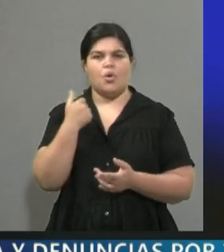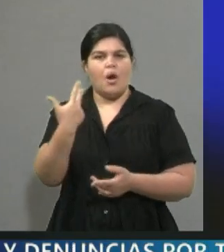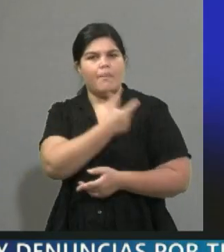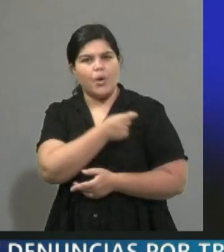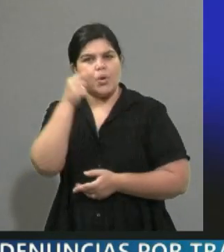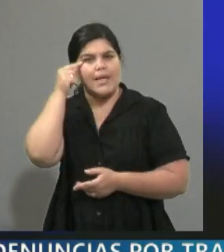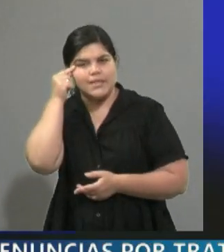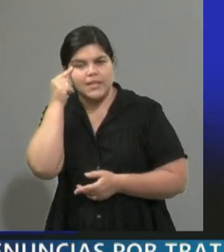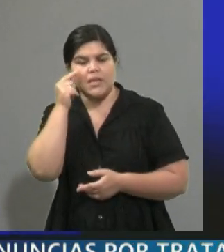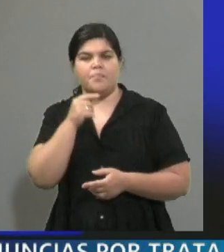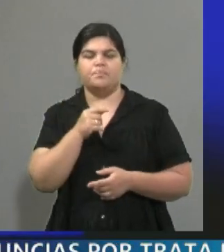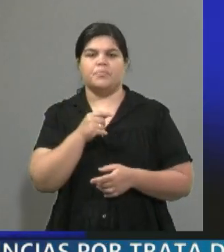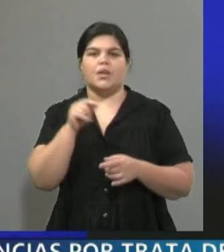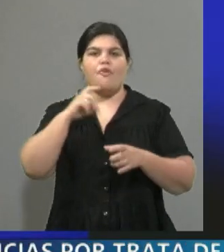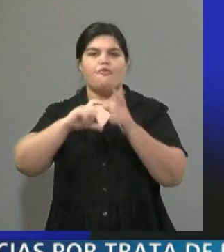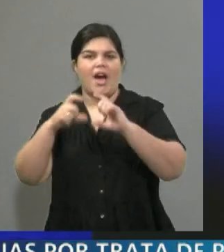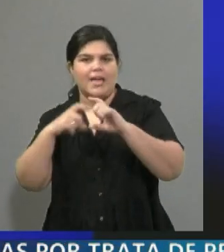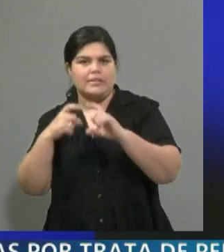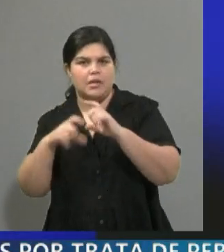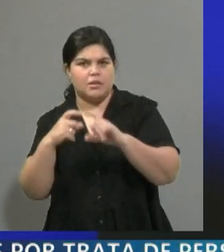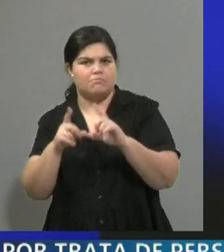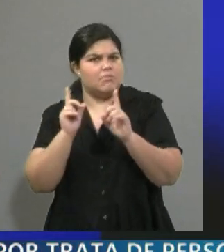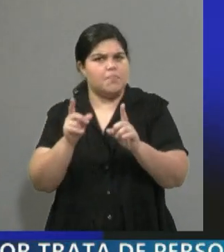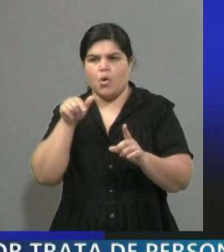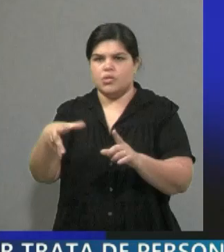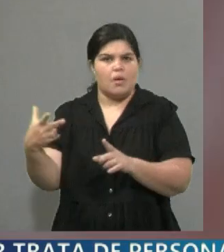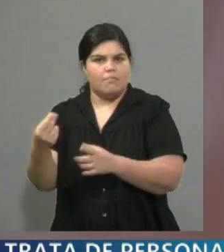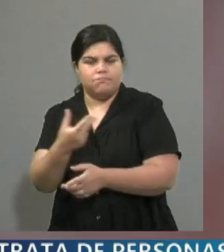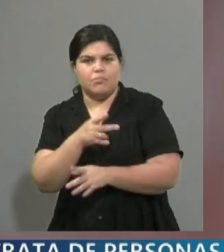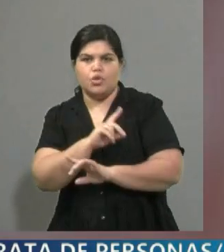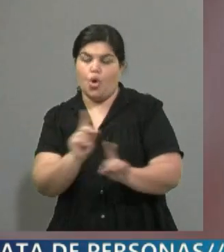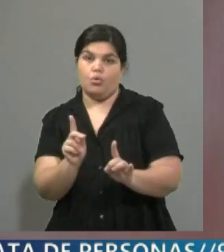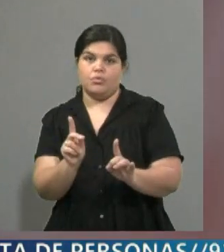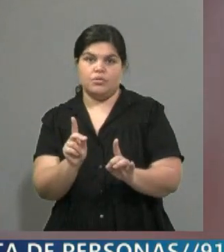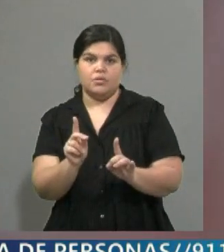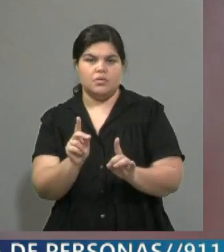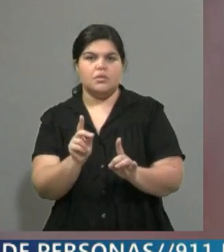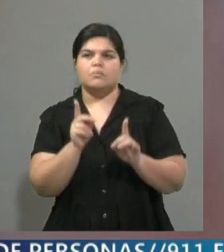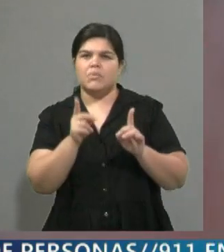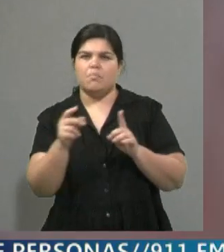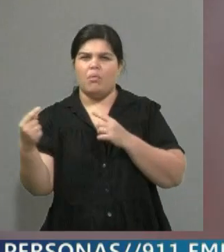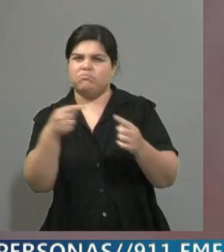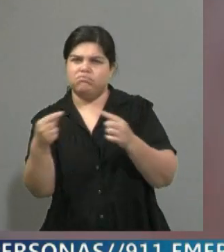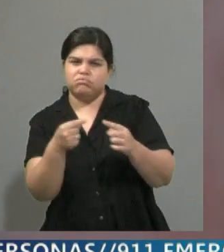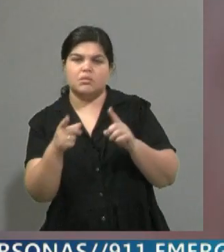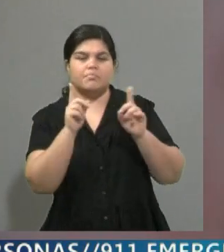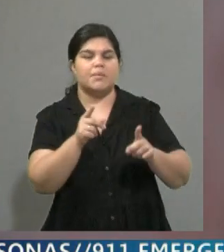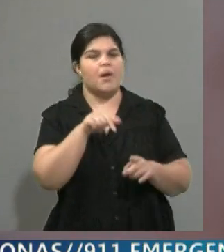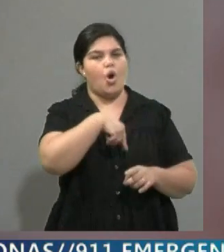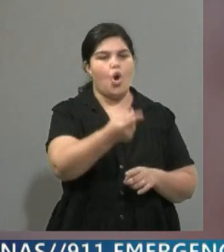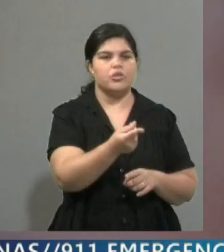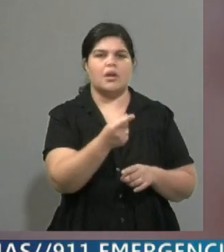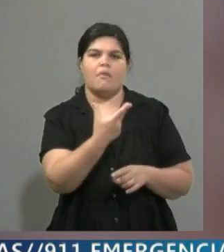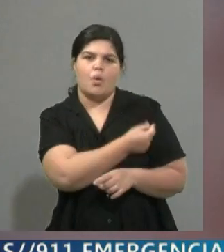con las vacunas Pfizer, priorizar otras. Recuerdan el caso de Covaxin, del supuesto subprecio por las vacunas. Bueno, lo que ellos